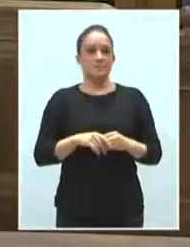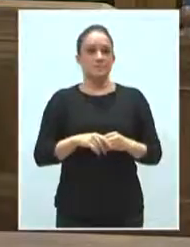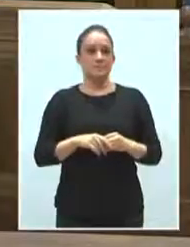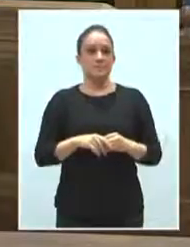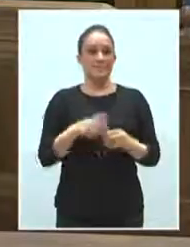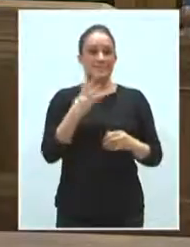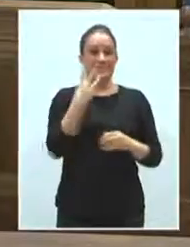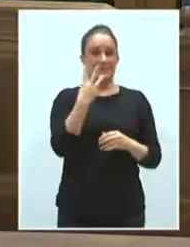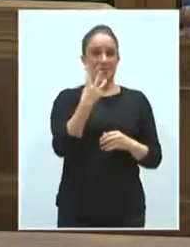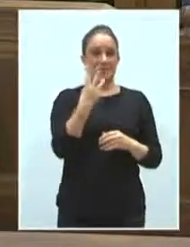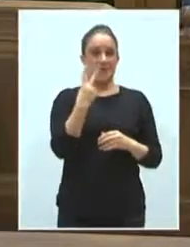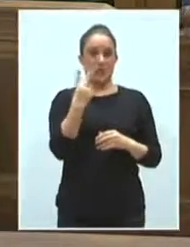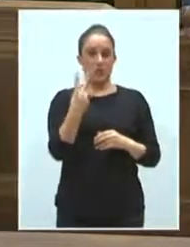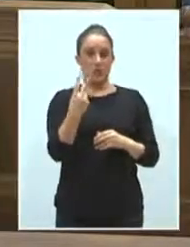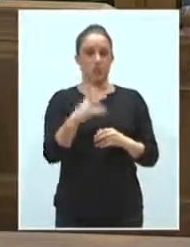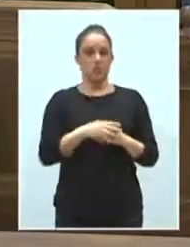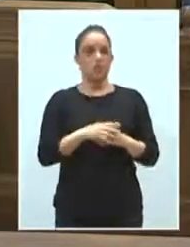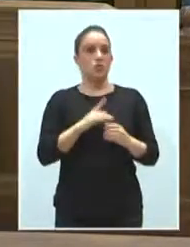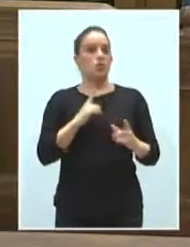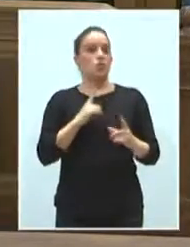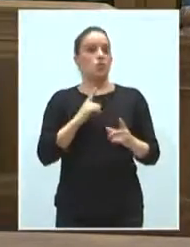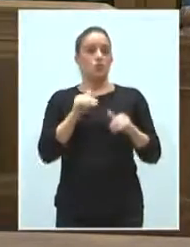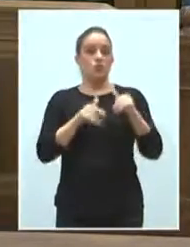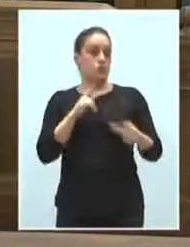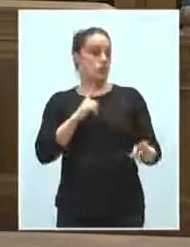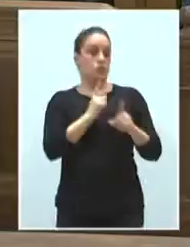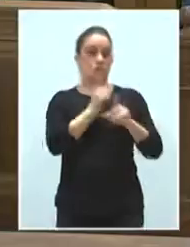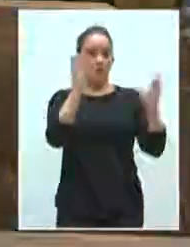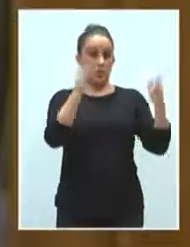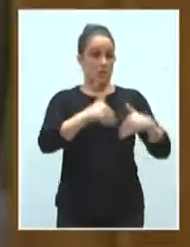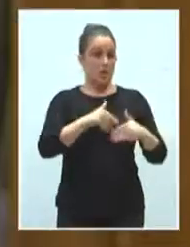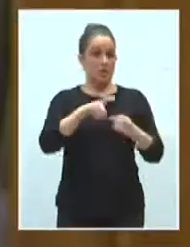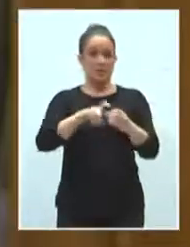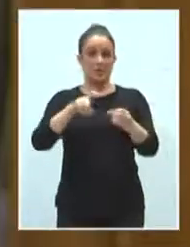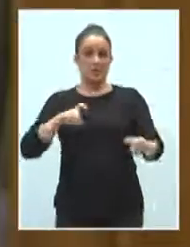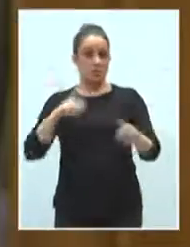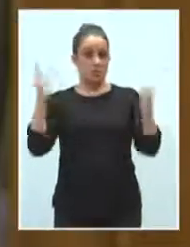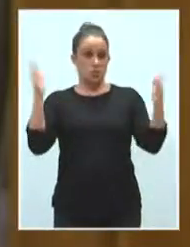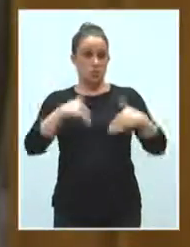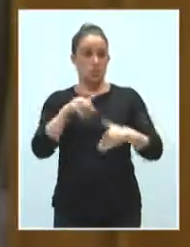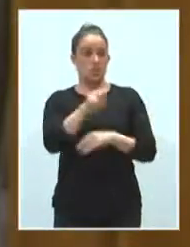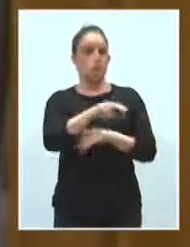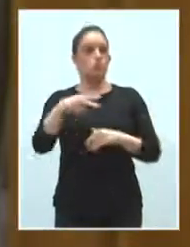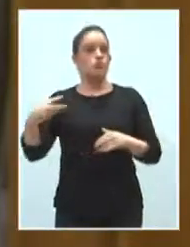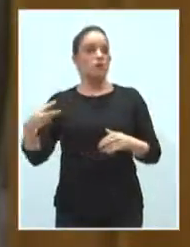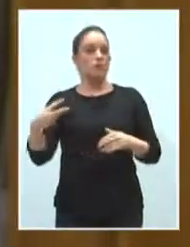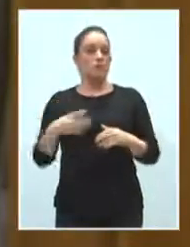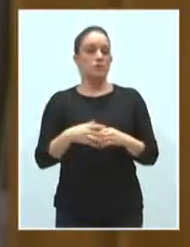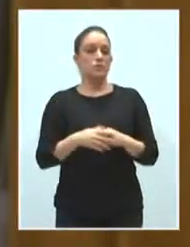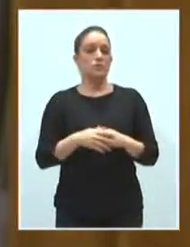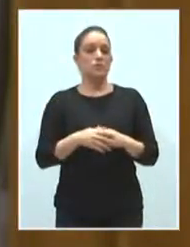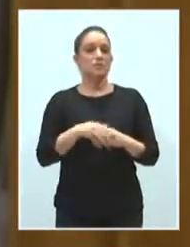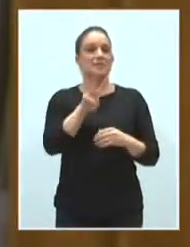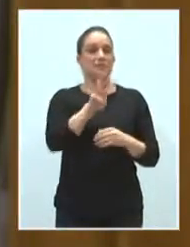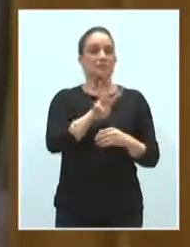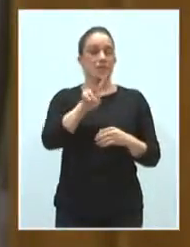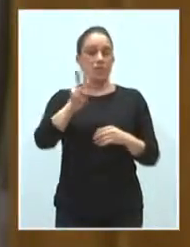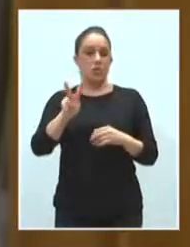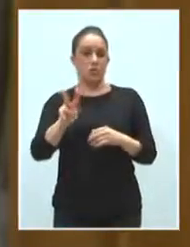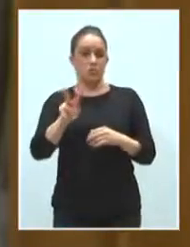32. No hay votos en contra. No hay abstenciones. El resultado es el siguiente. 32